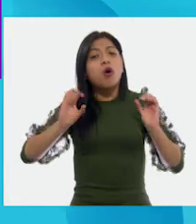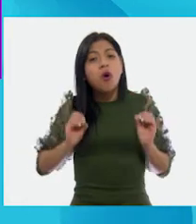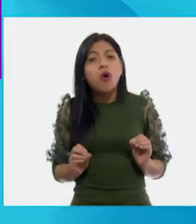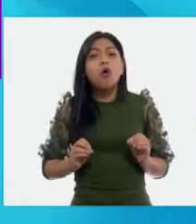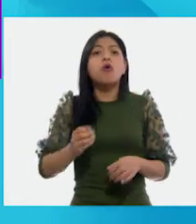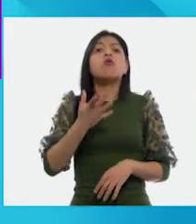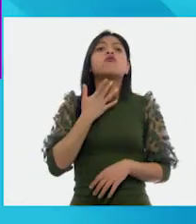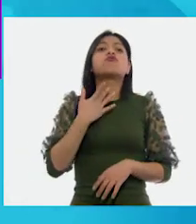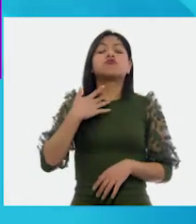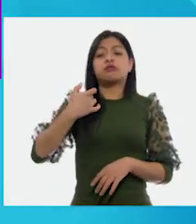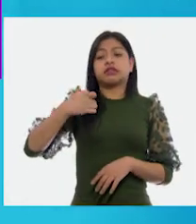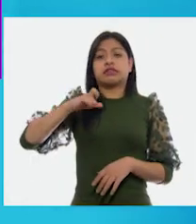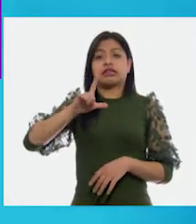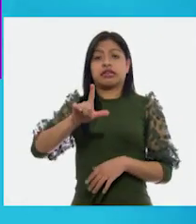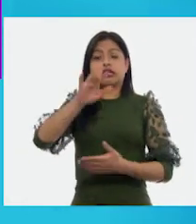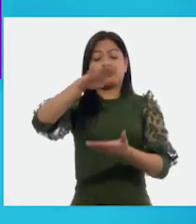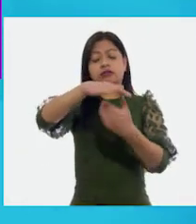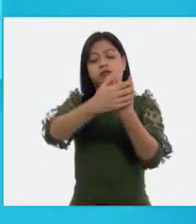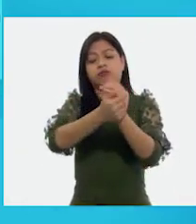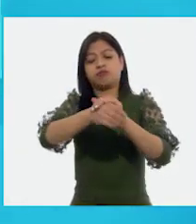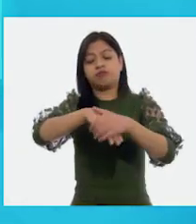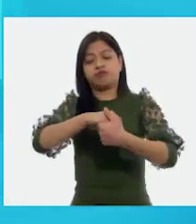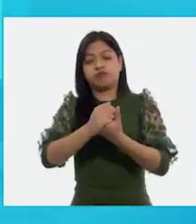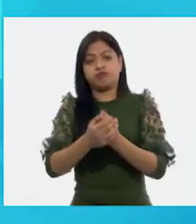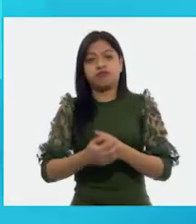desinfectante a base de agua y alcohol.